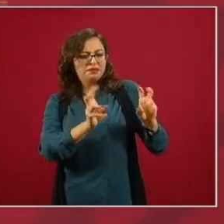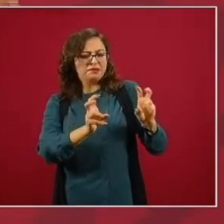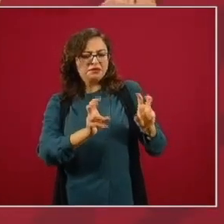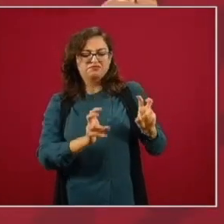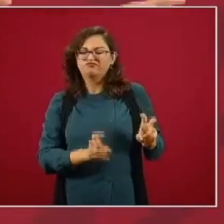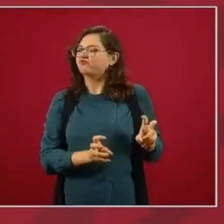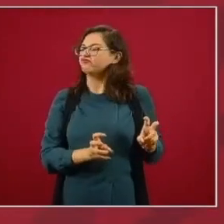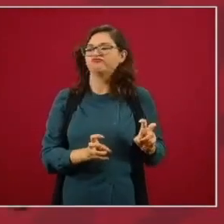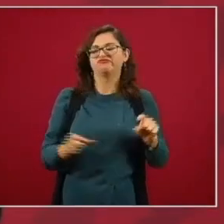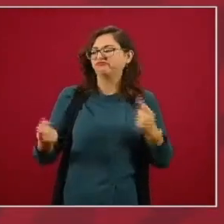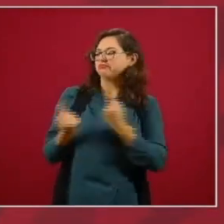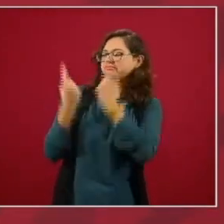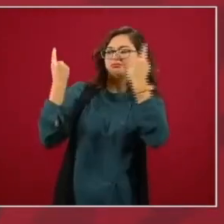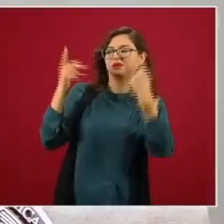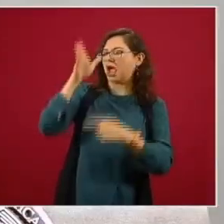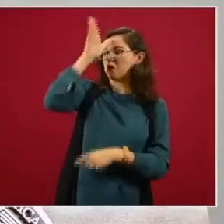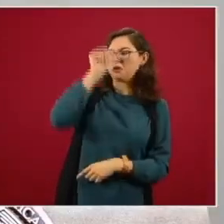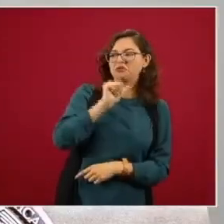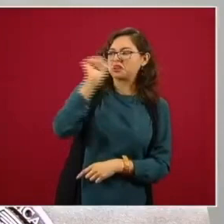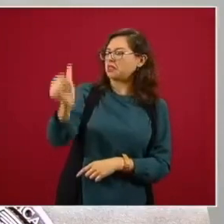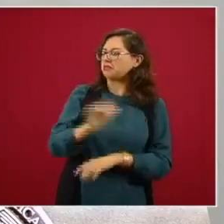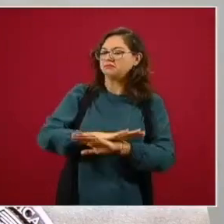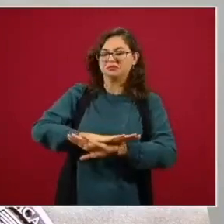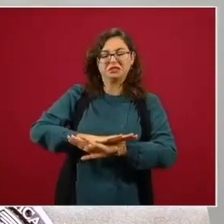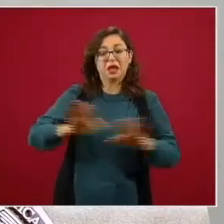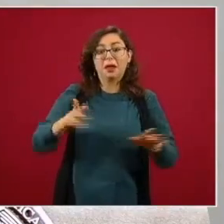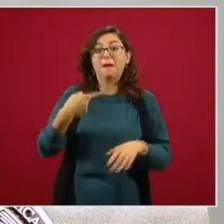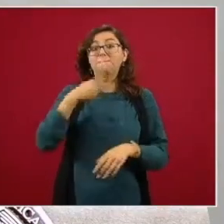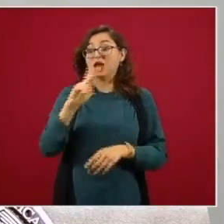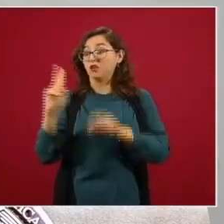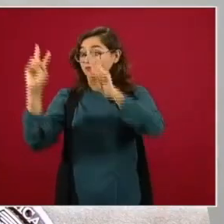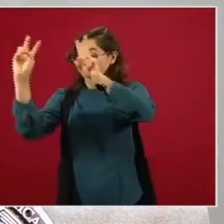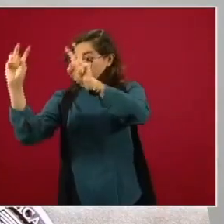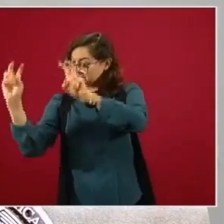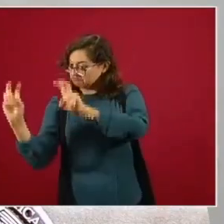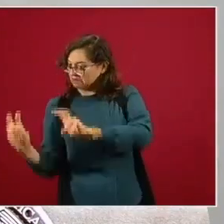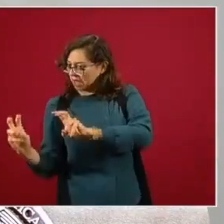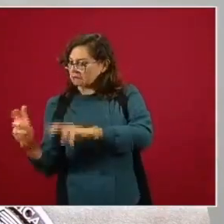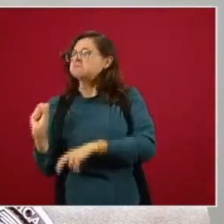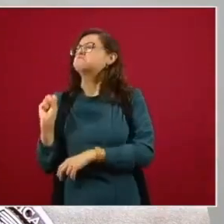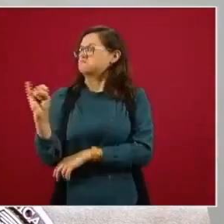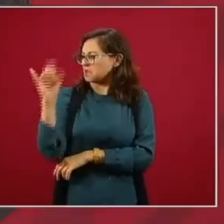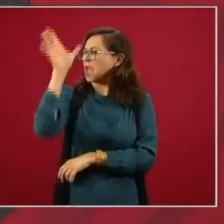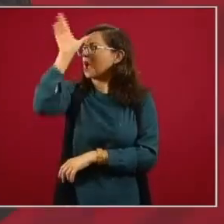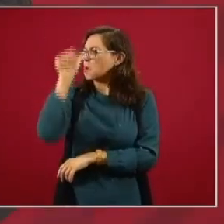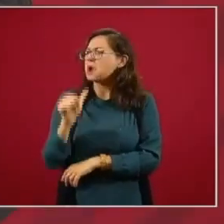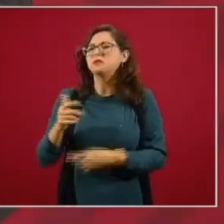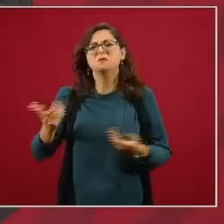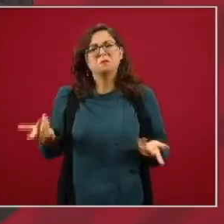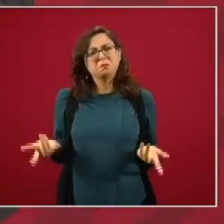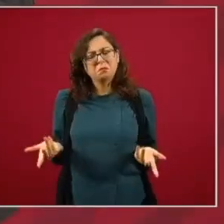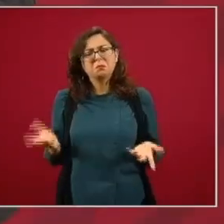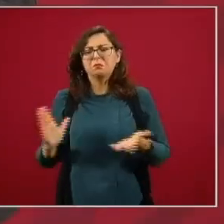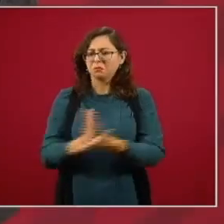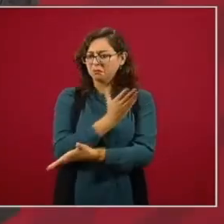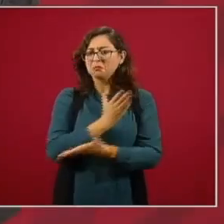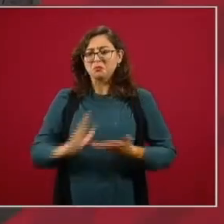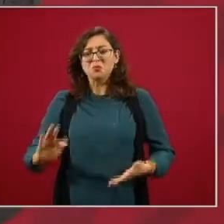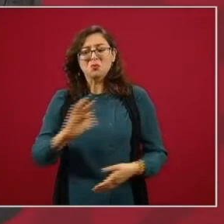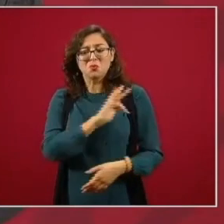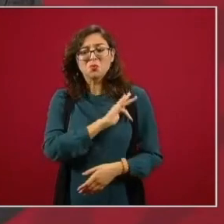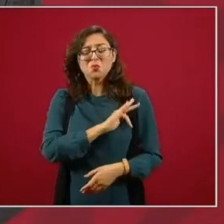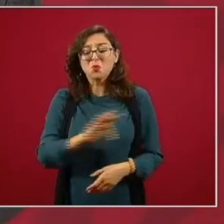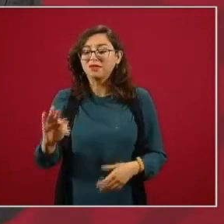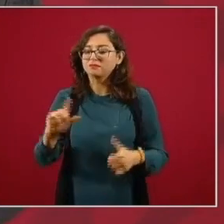no coincidimos pero en todo esto sí y poner por